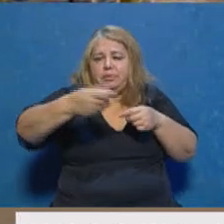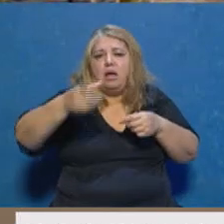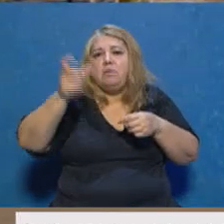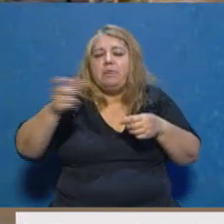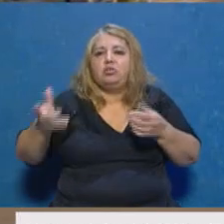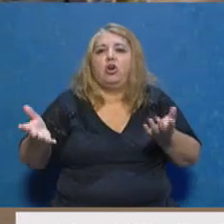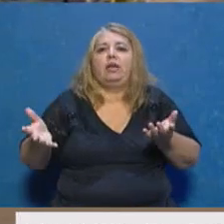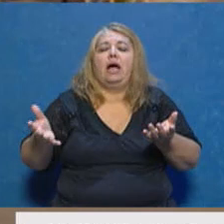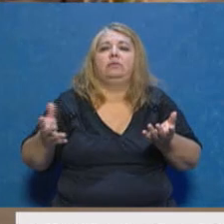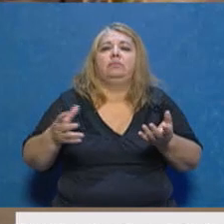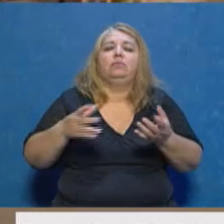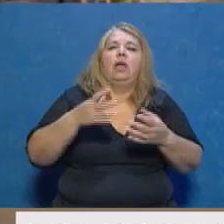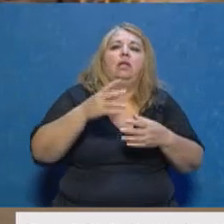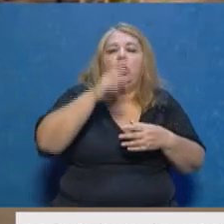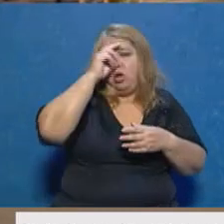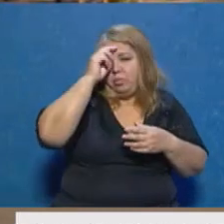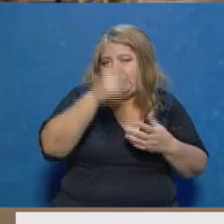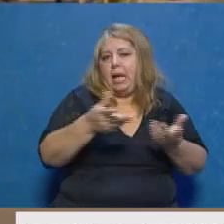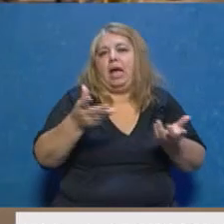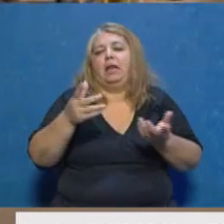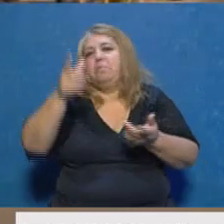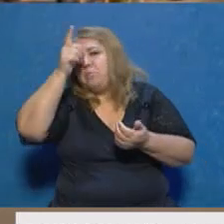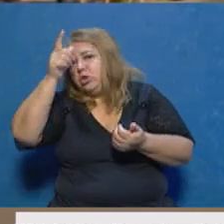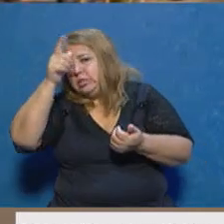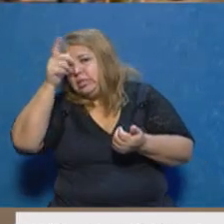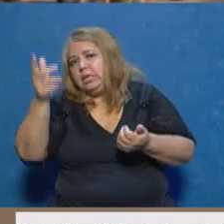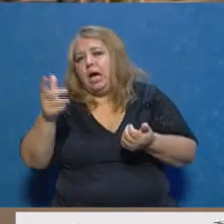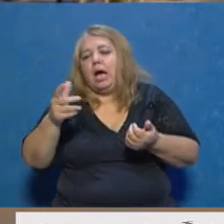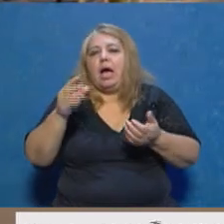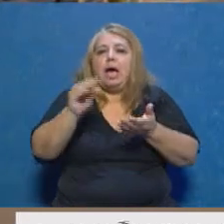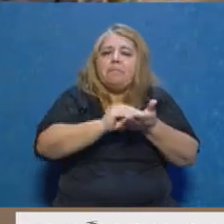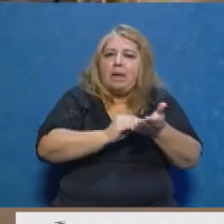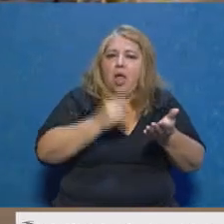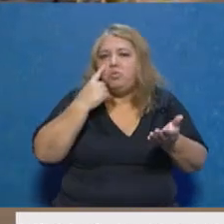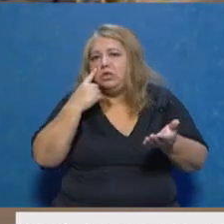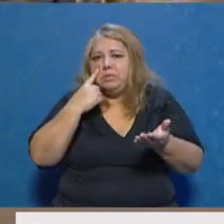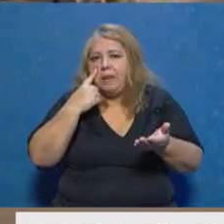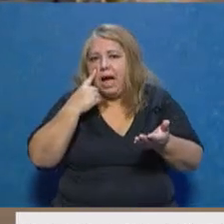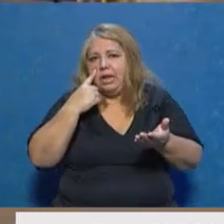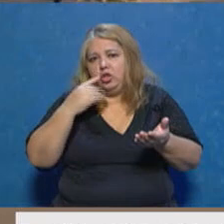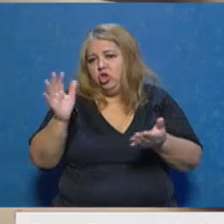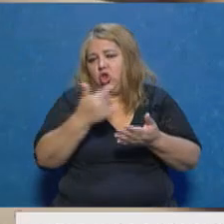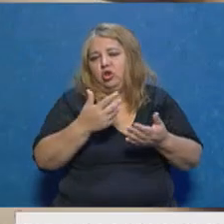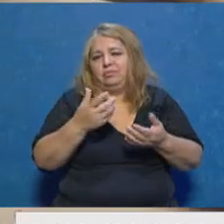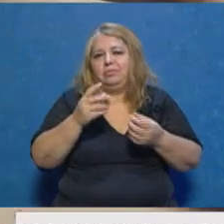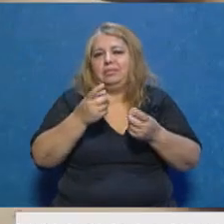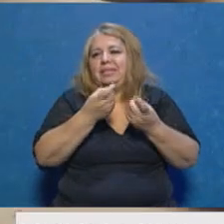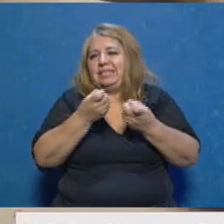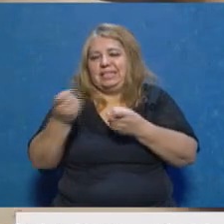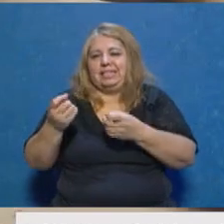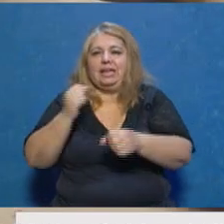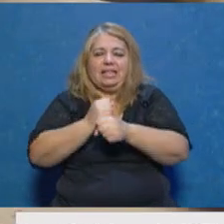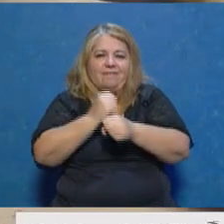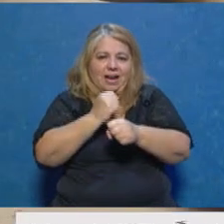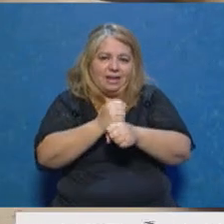del sistema sanitario, policía, bueno, todos los empleados municipales que están trabajando en todo este blindaje que le estamos haciendo en el